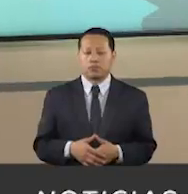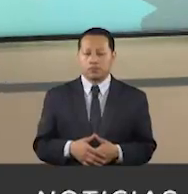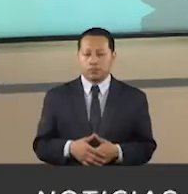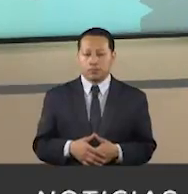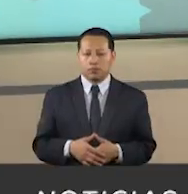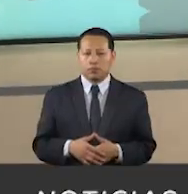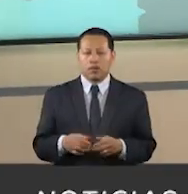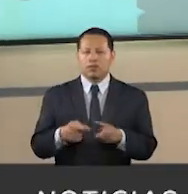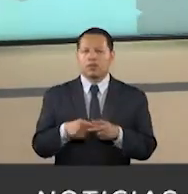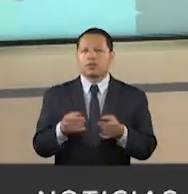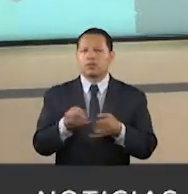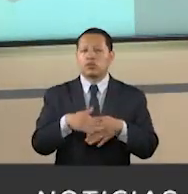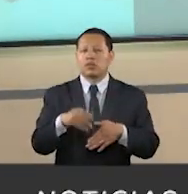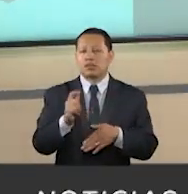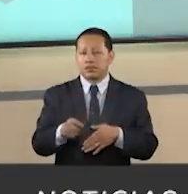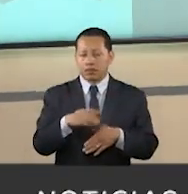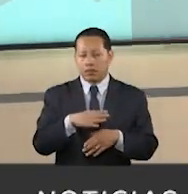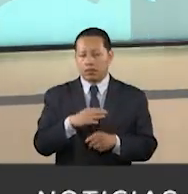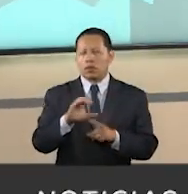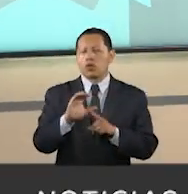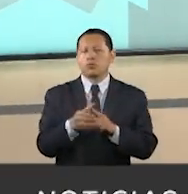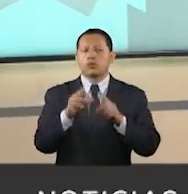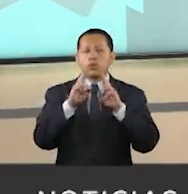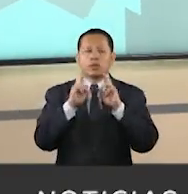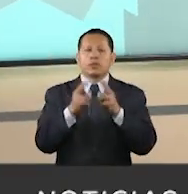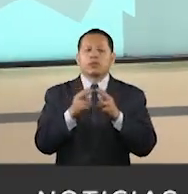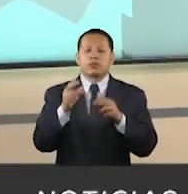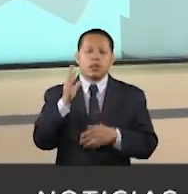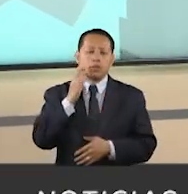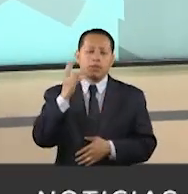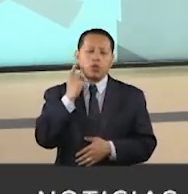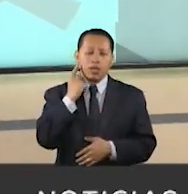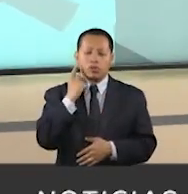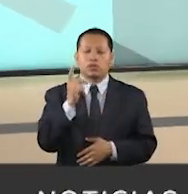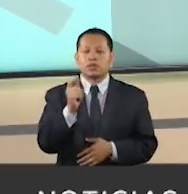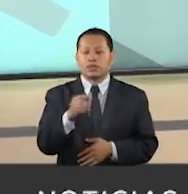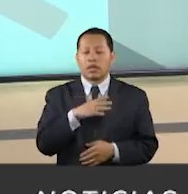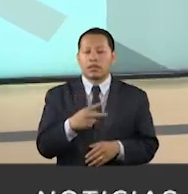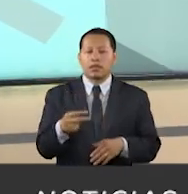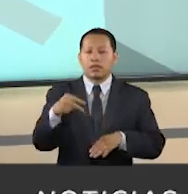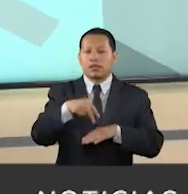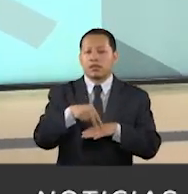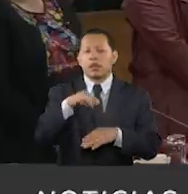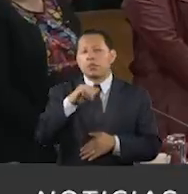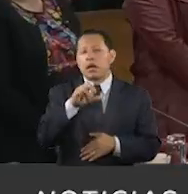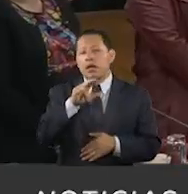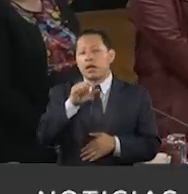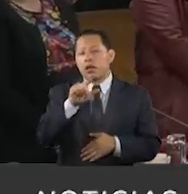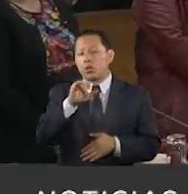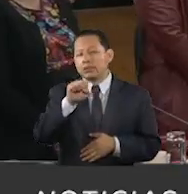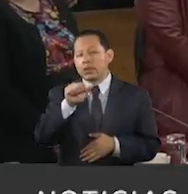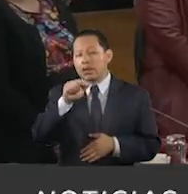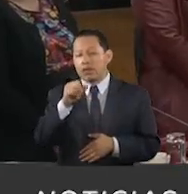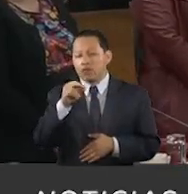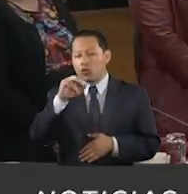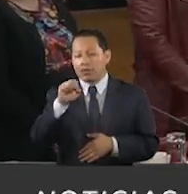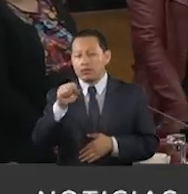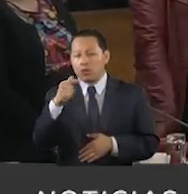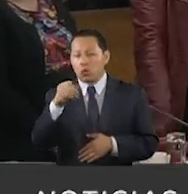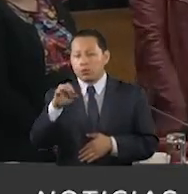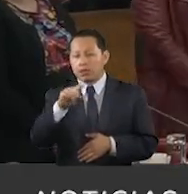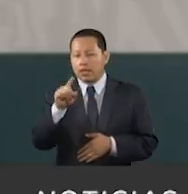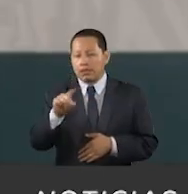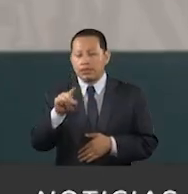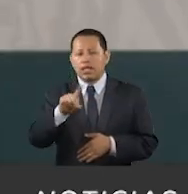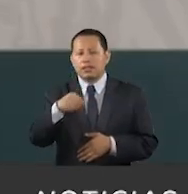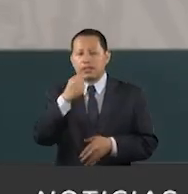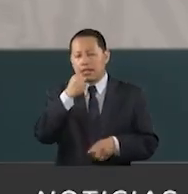Empezamos con esto, mire, ante Comisiones Unidas de la Cámara de Diputados compareció María Luisa Alvarez González, es decir, la